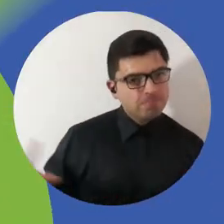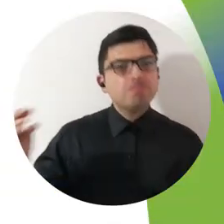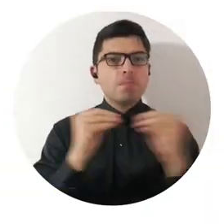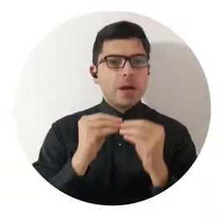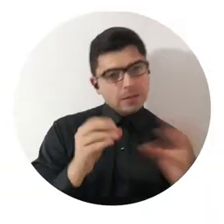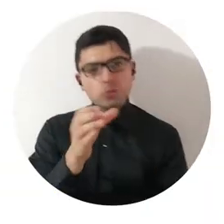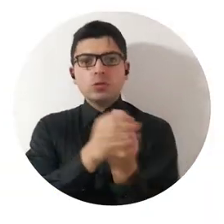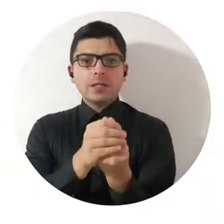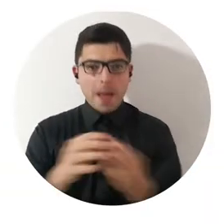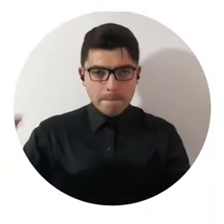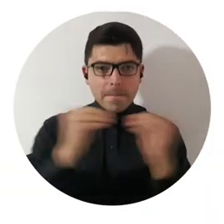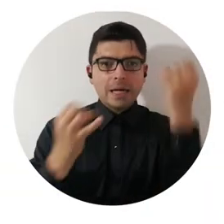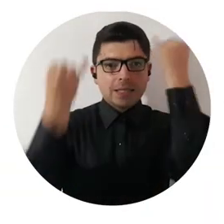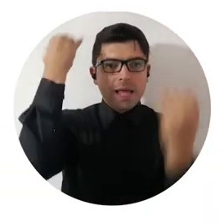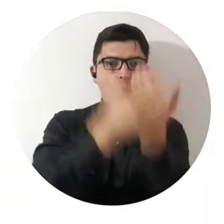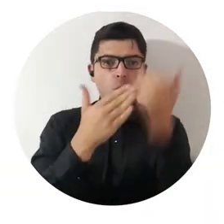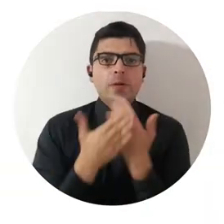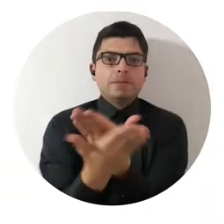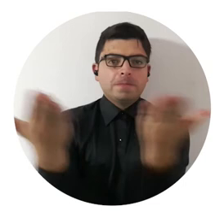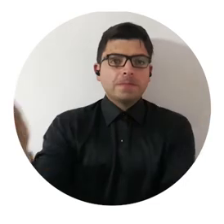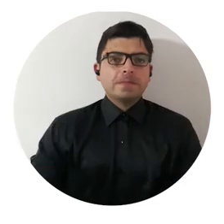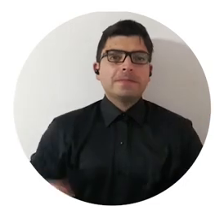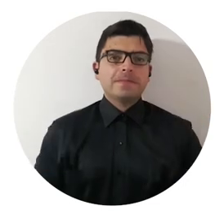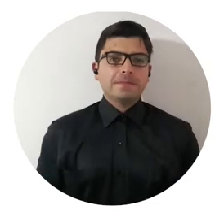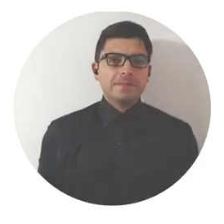aún más incluyente e innovadora.